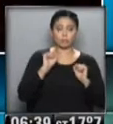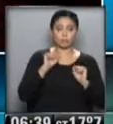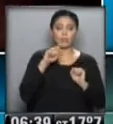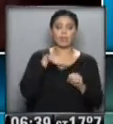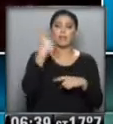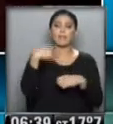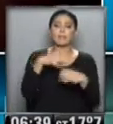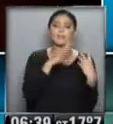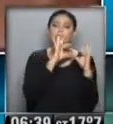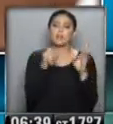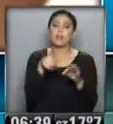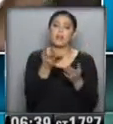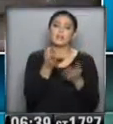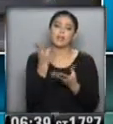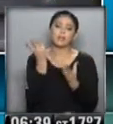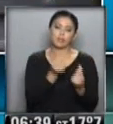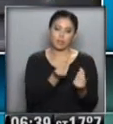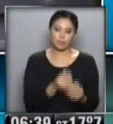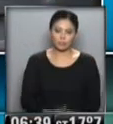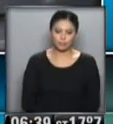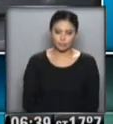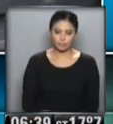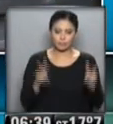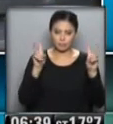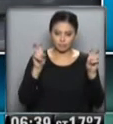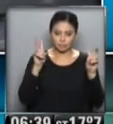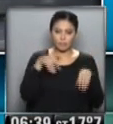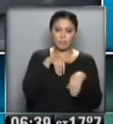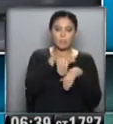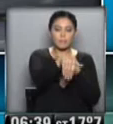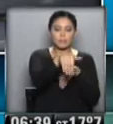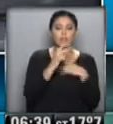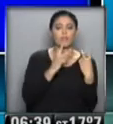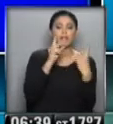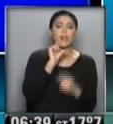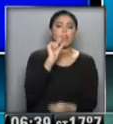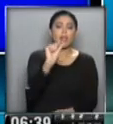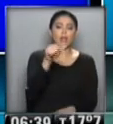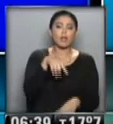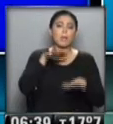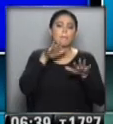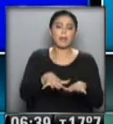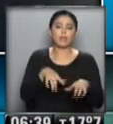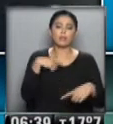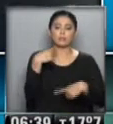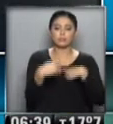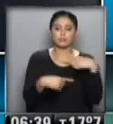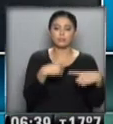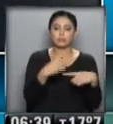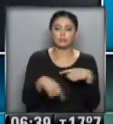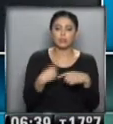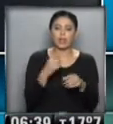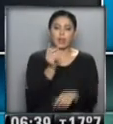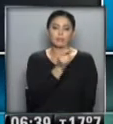ayuda... ...continúa el paro de micros de larga distancia... ...el personal perteneciente al gremio de la UTA...